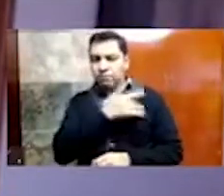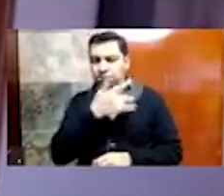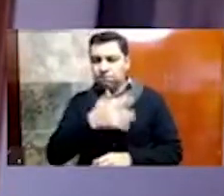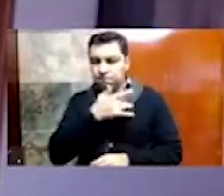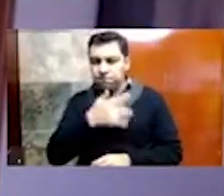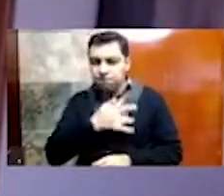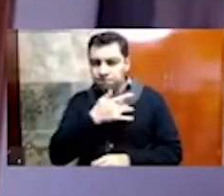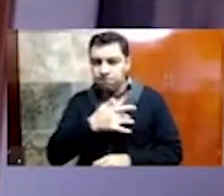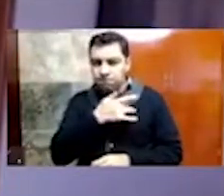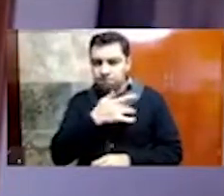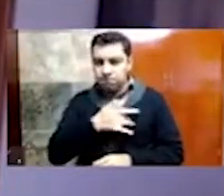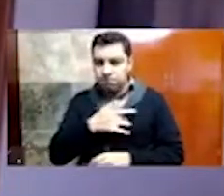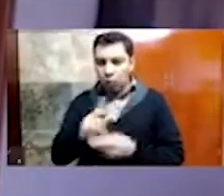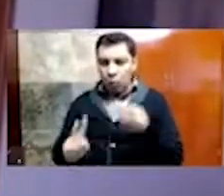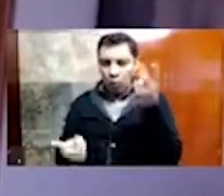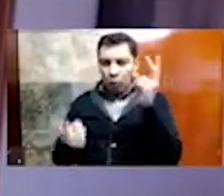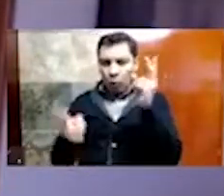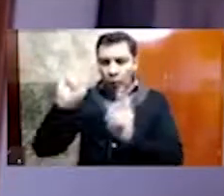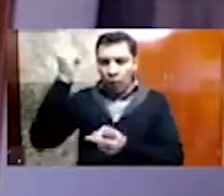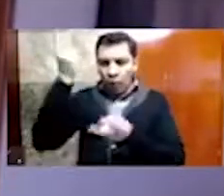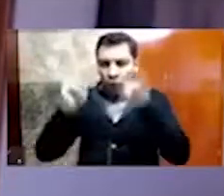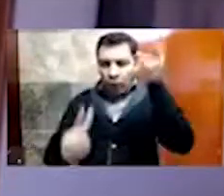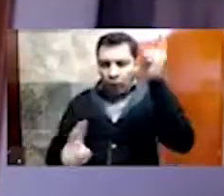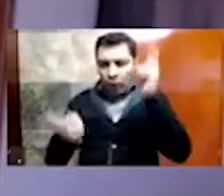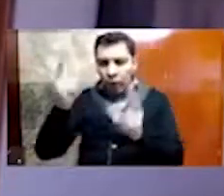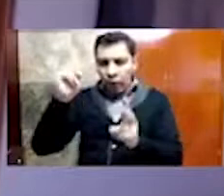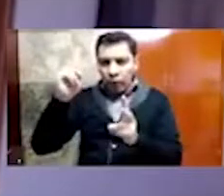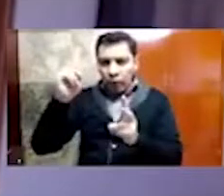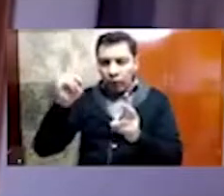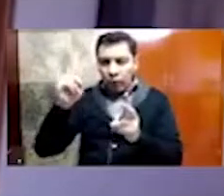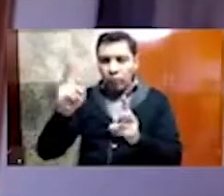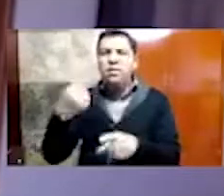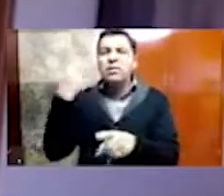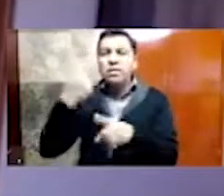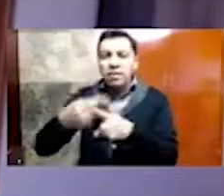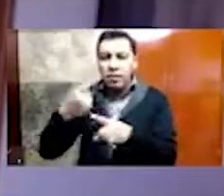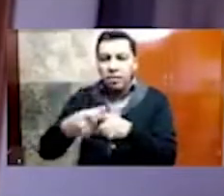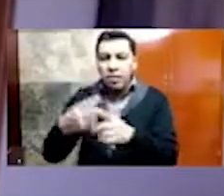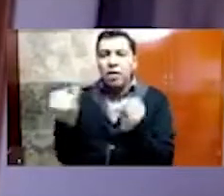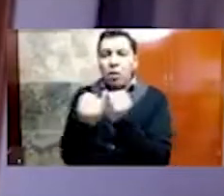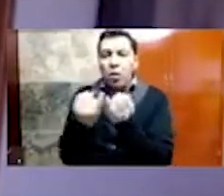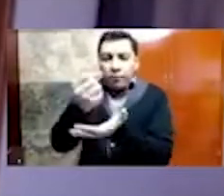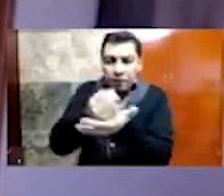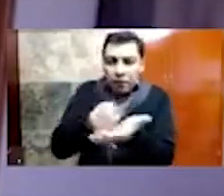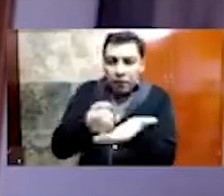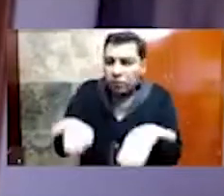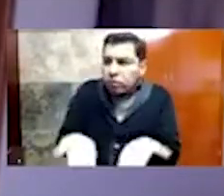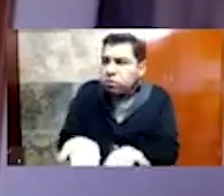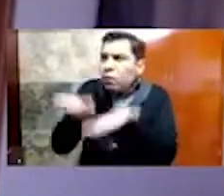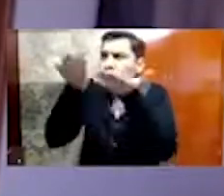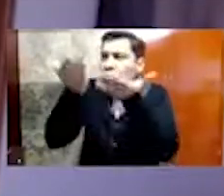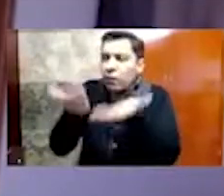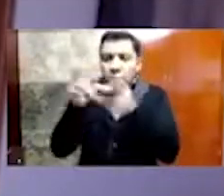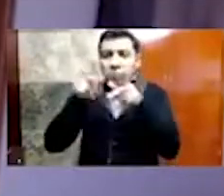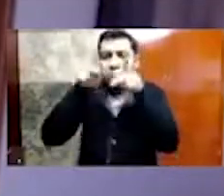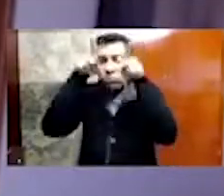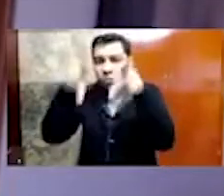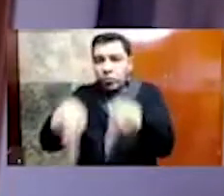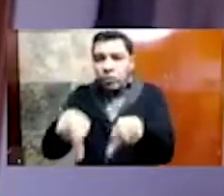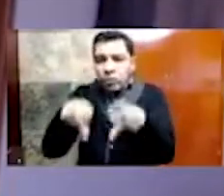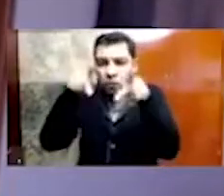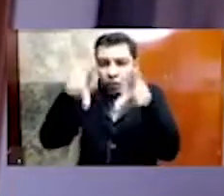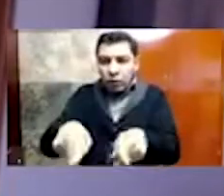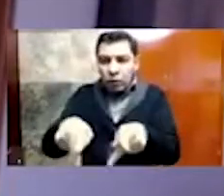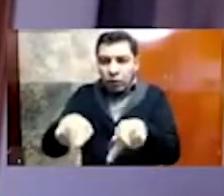puntas repulidas. Este osario es el mío, la populosa tumba de familia, mis raíces, mis